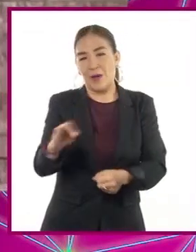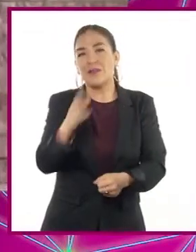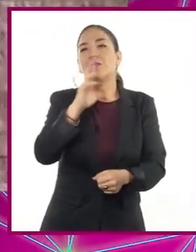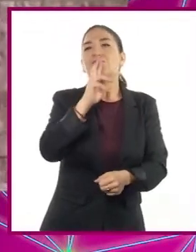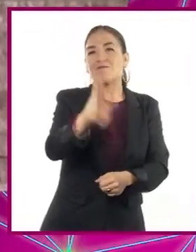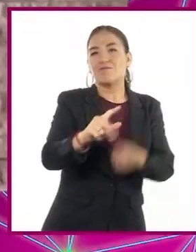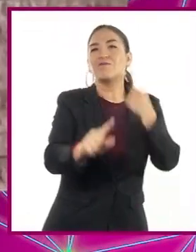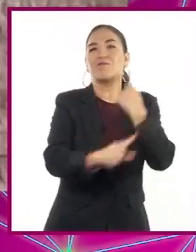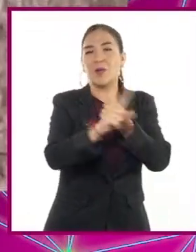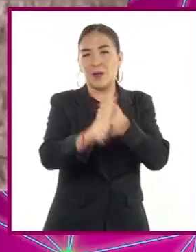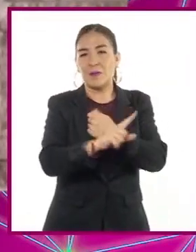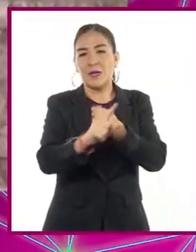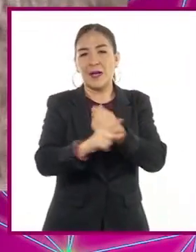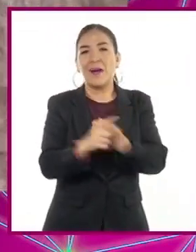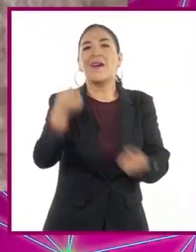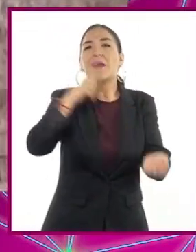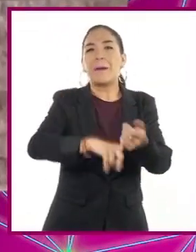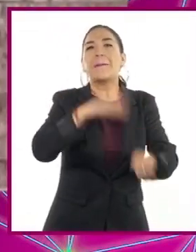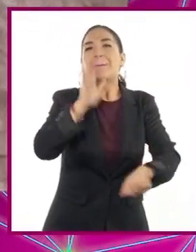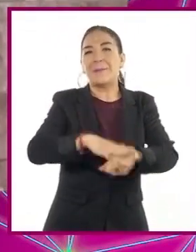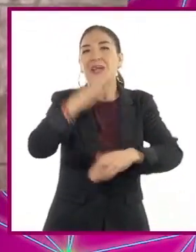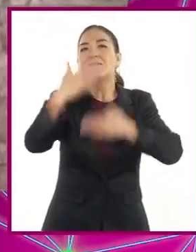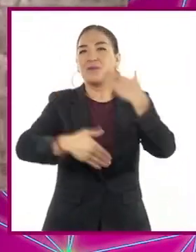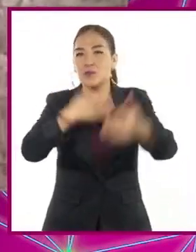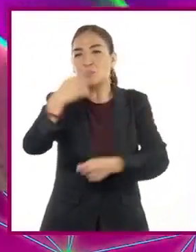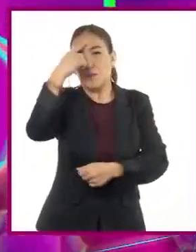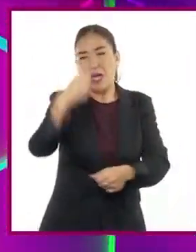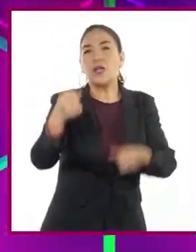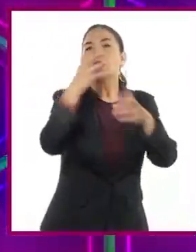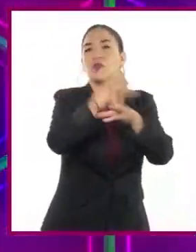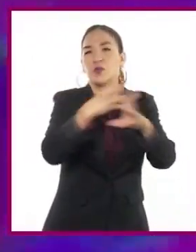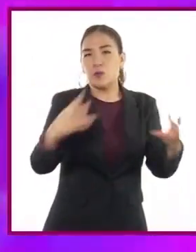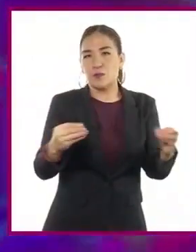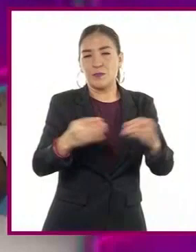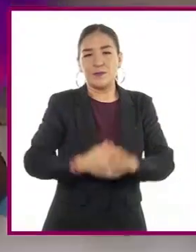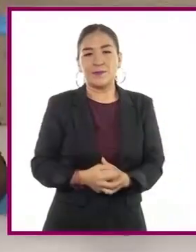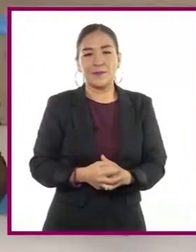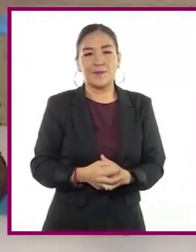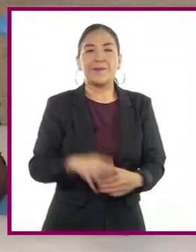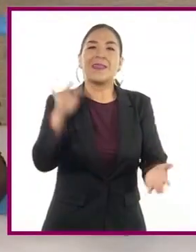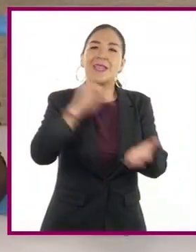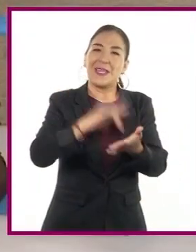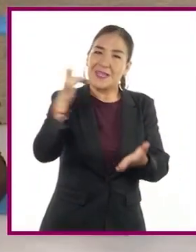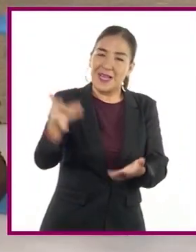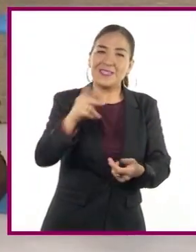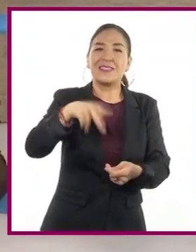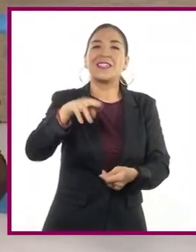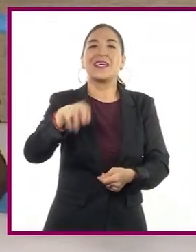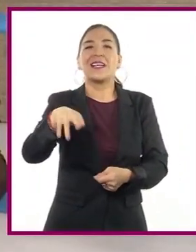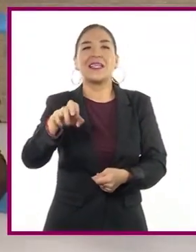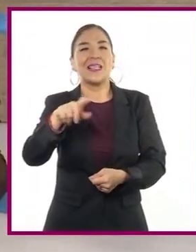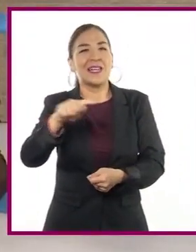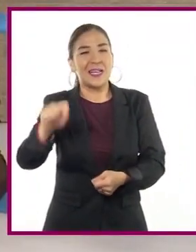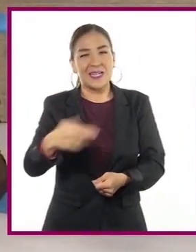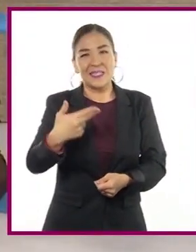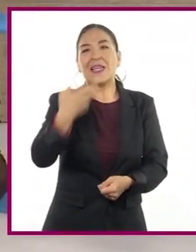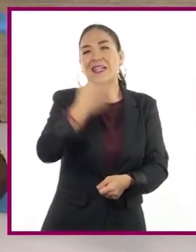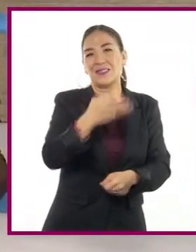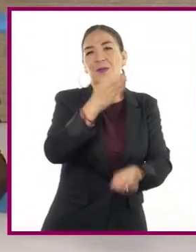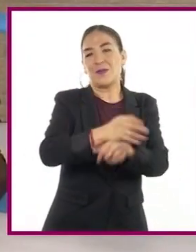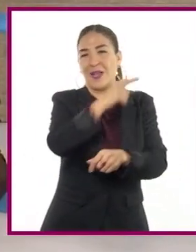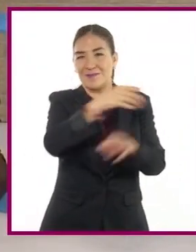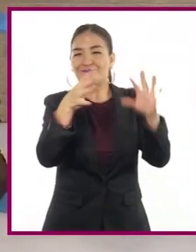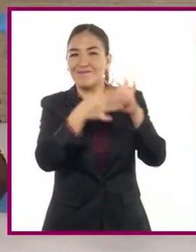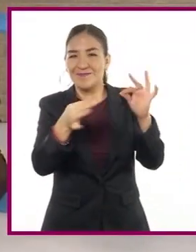problemática, aunque existen más alternativas de solución. Gracias, Kenneth, por tu aportación a esta sesión.